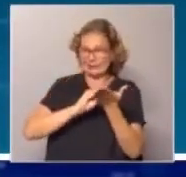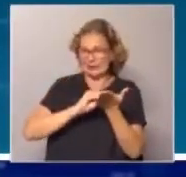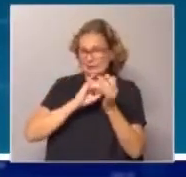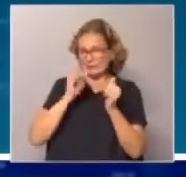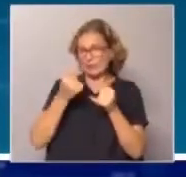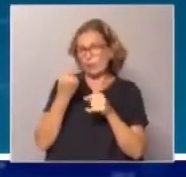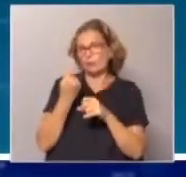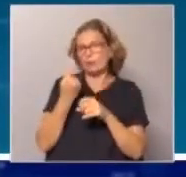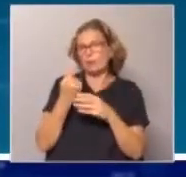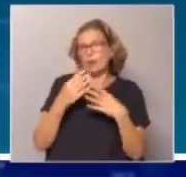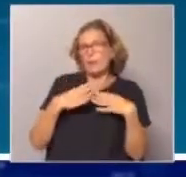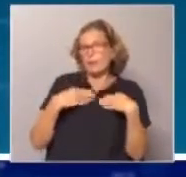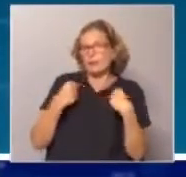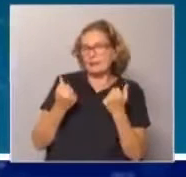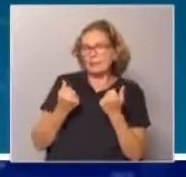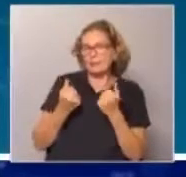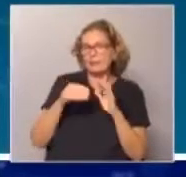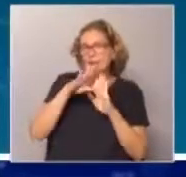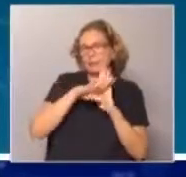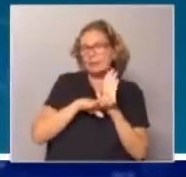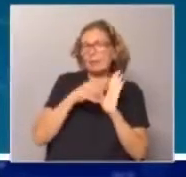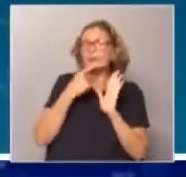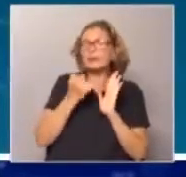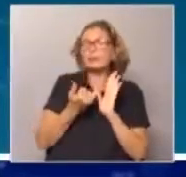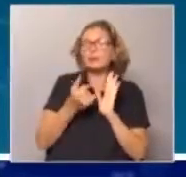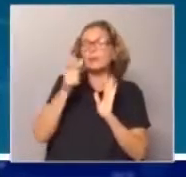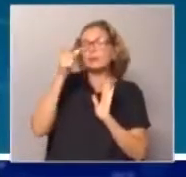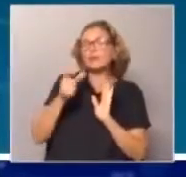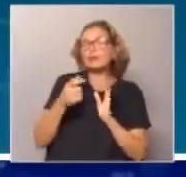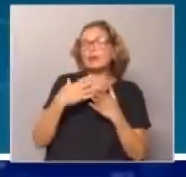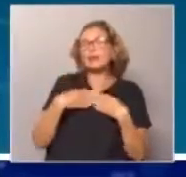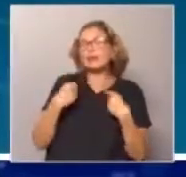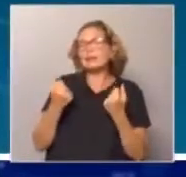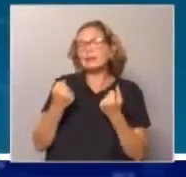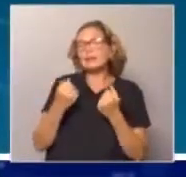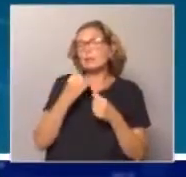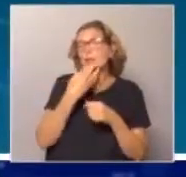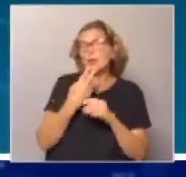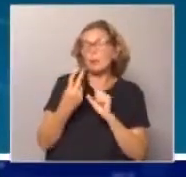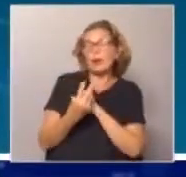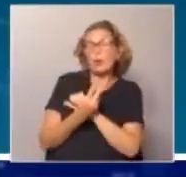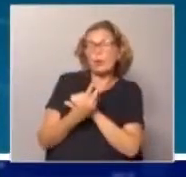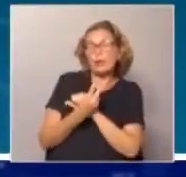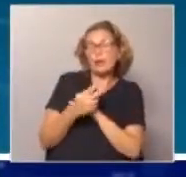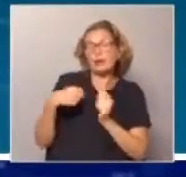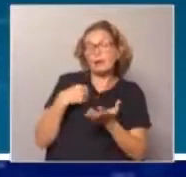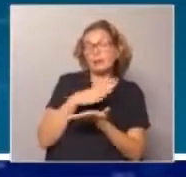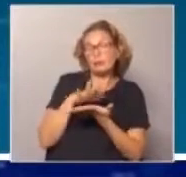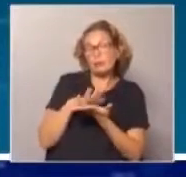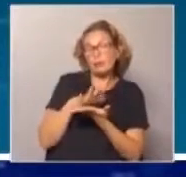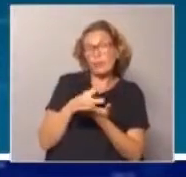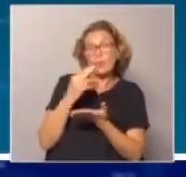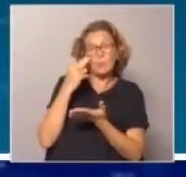una de ellas es la percepción de la utilidad de las medidas. En tanto, las personas sienten que las medidas son útiles para contener la situación crítica,